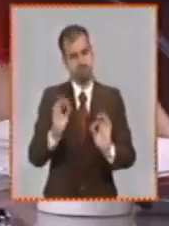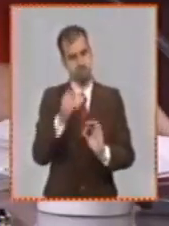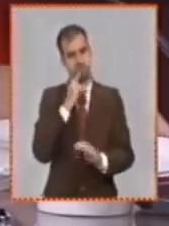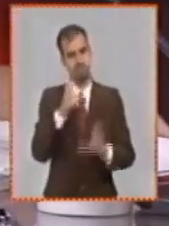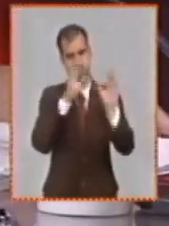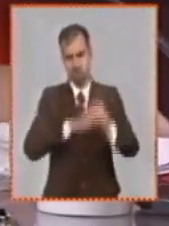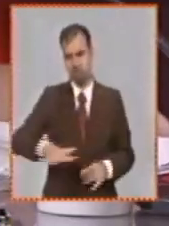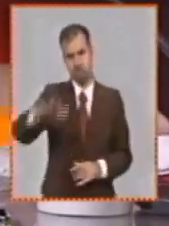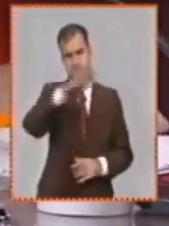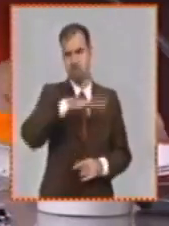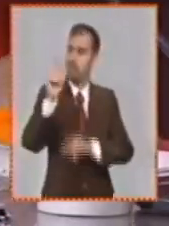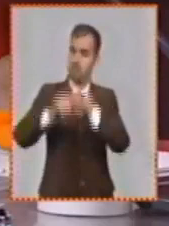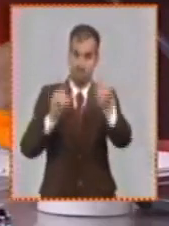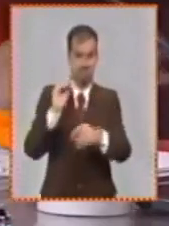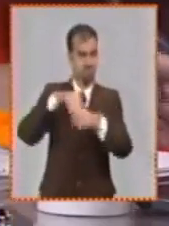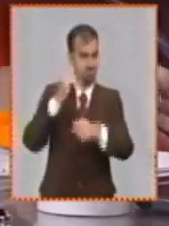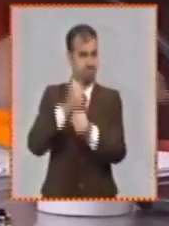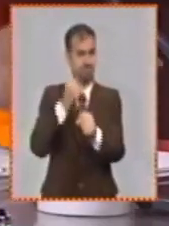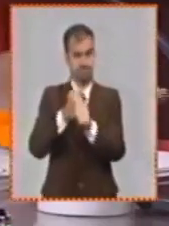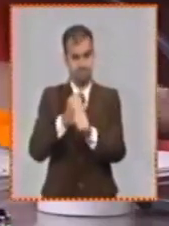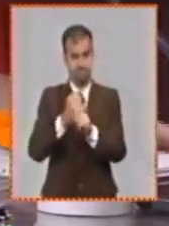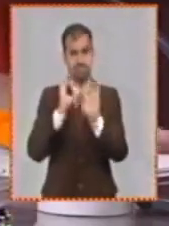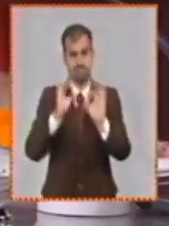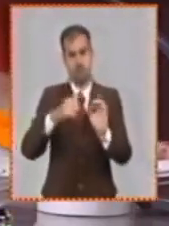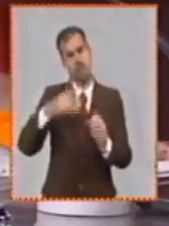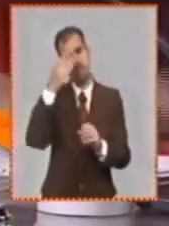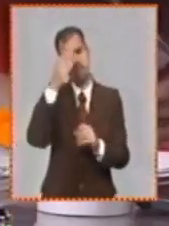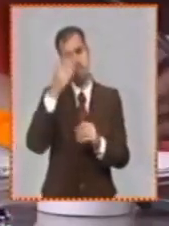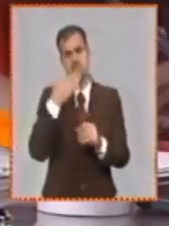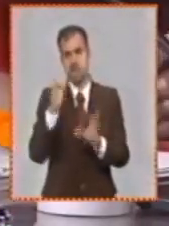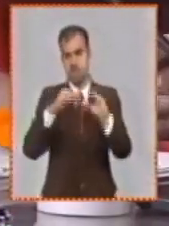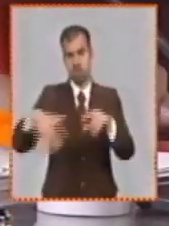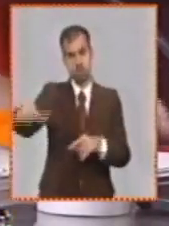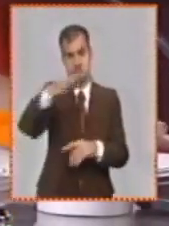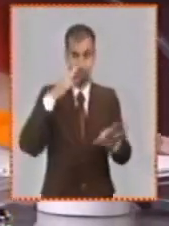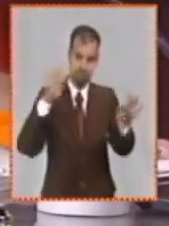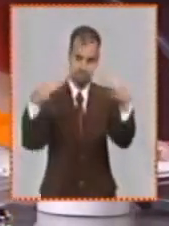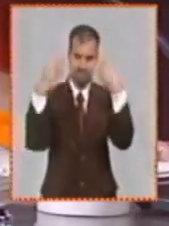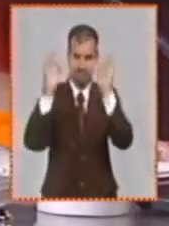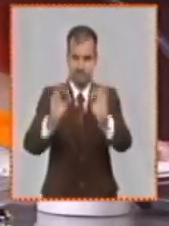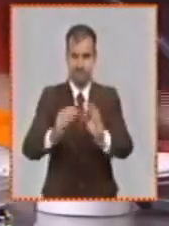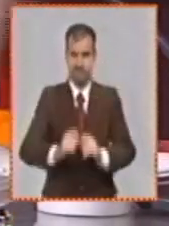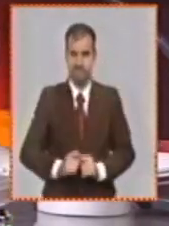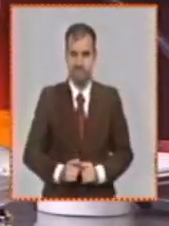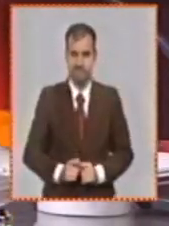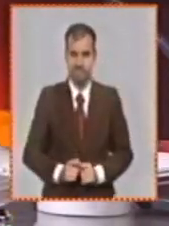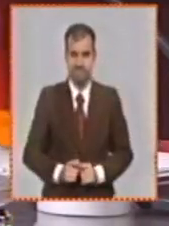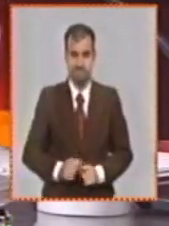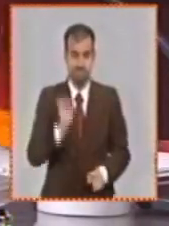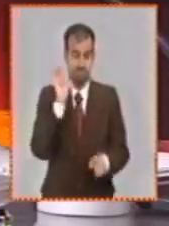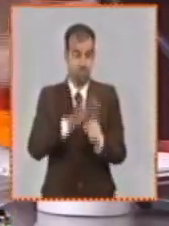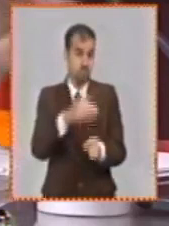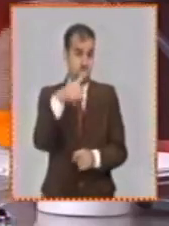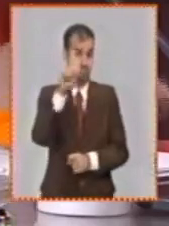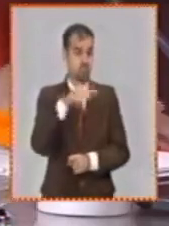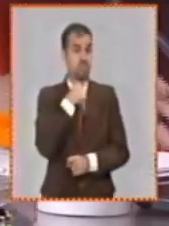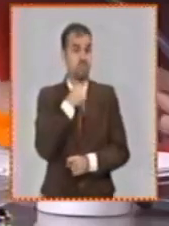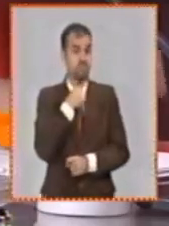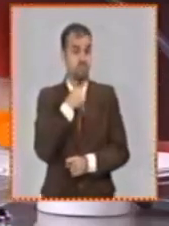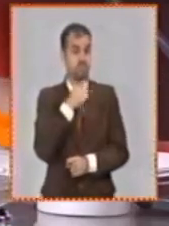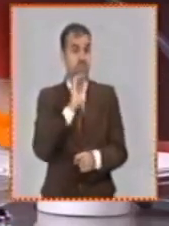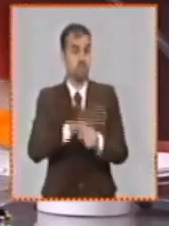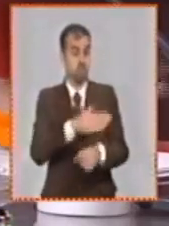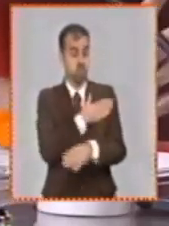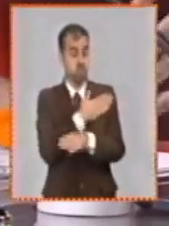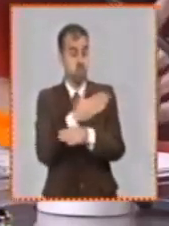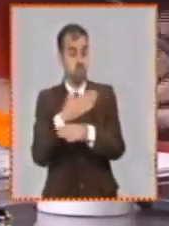atienden este proceso de trabajo tan complejo como se ha expuesto desde el inicio que es la marcha de la tarea de ordenamiento a